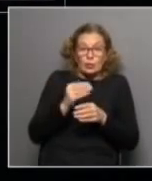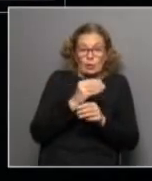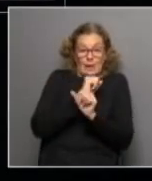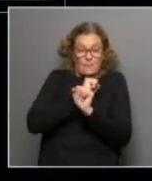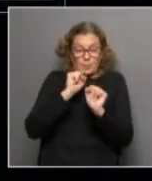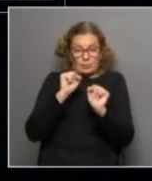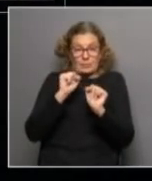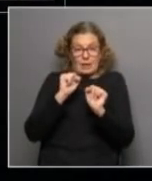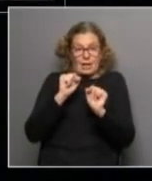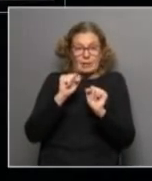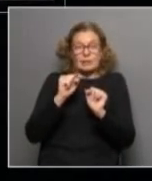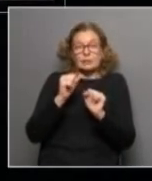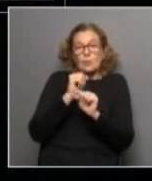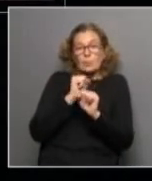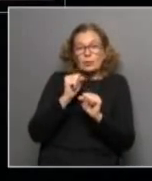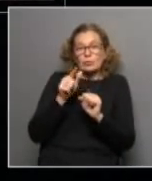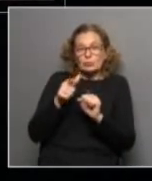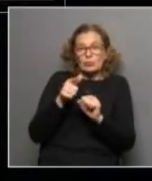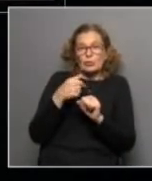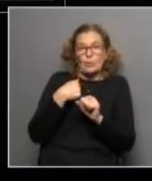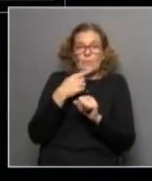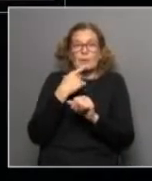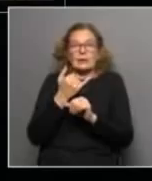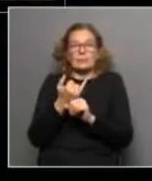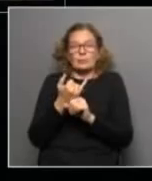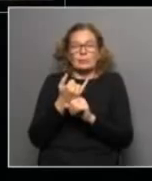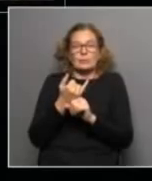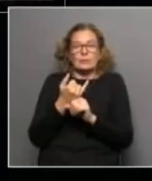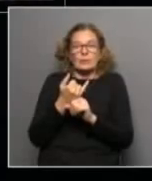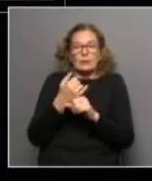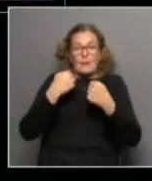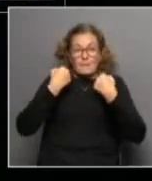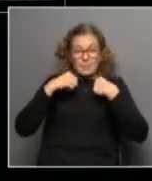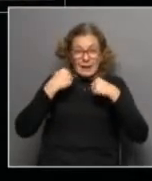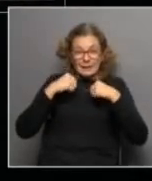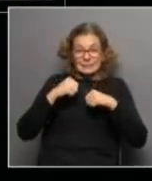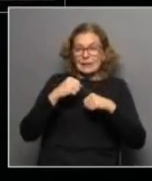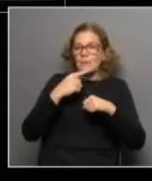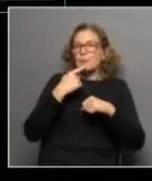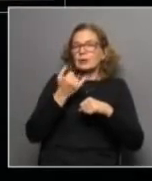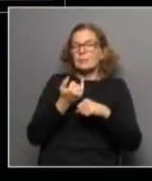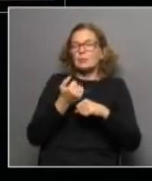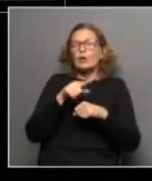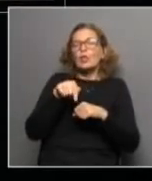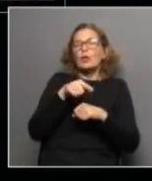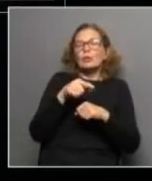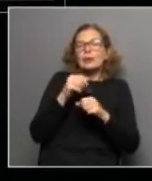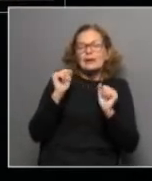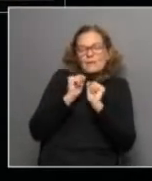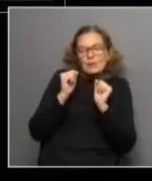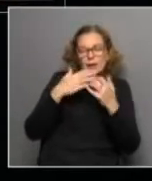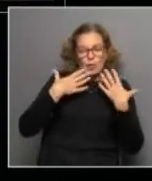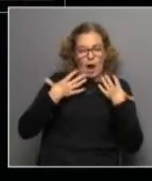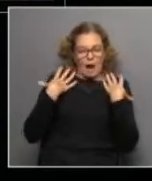potencial no le habilito estilos y prácticas de crianza en donde en el invierno tenga